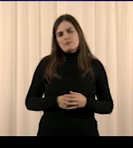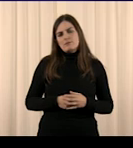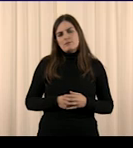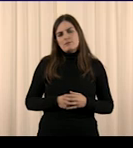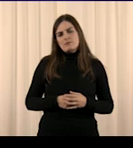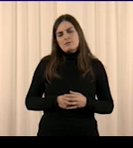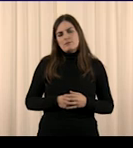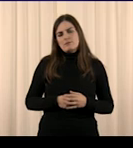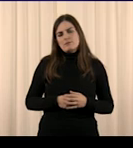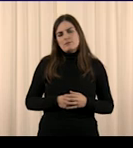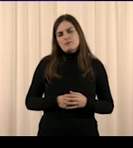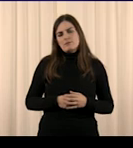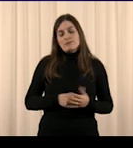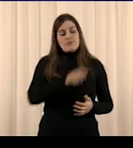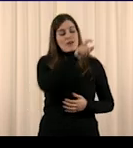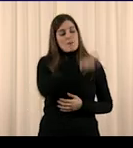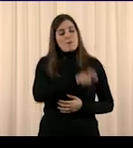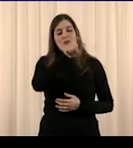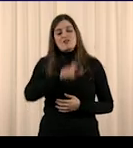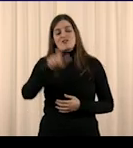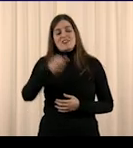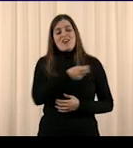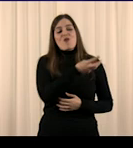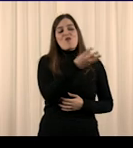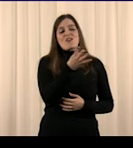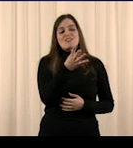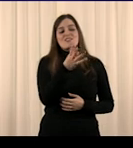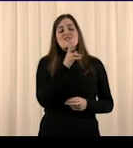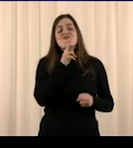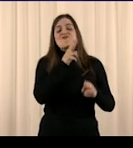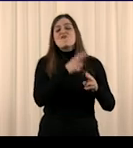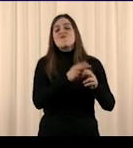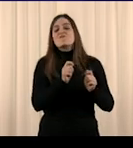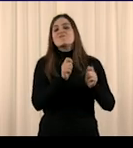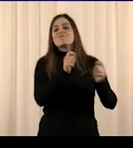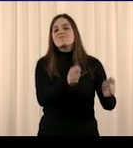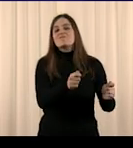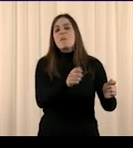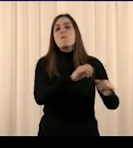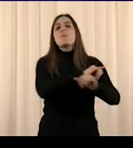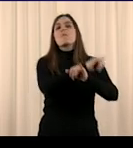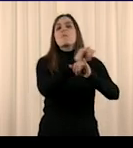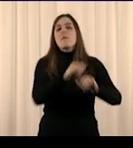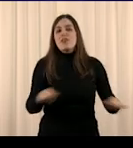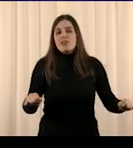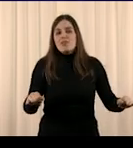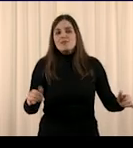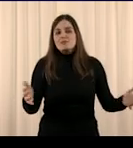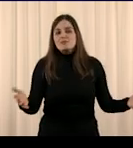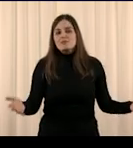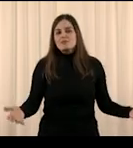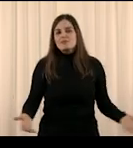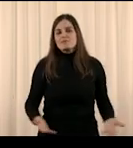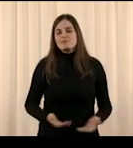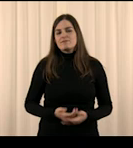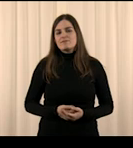Algunos llaman a eso paz. Paz. Paz.